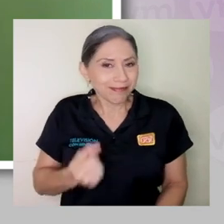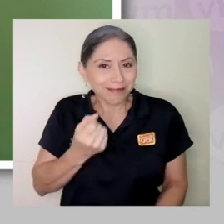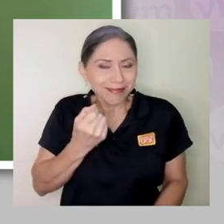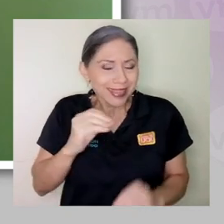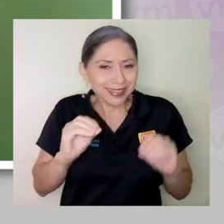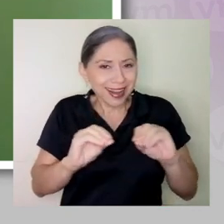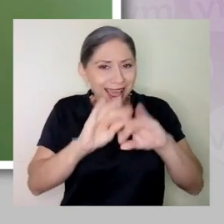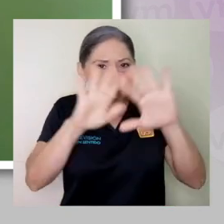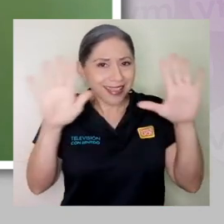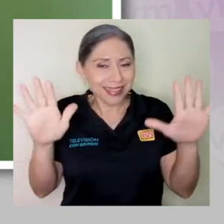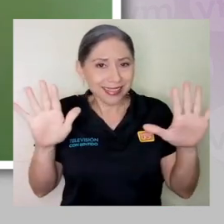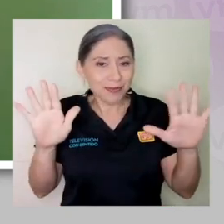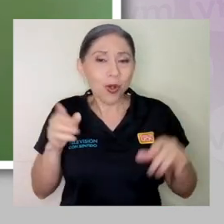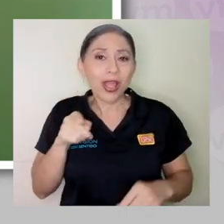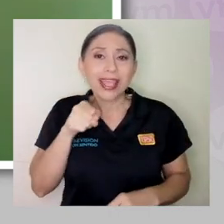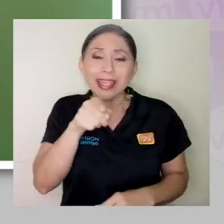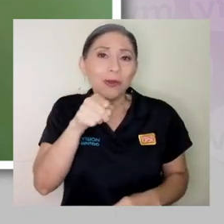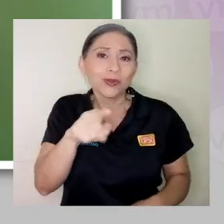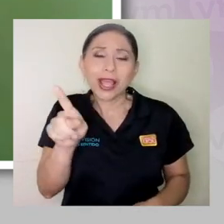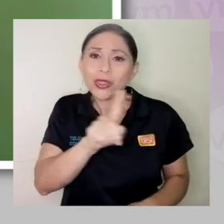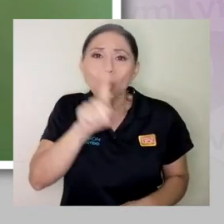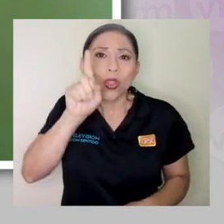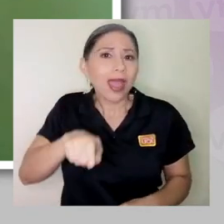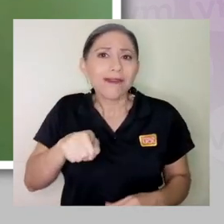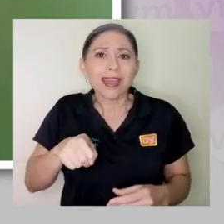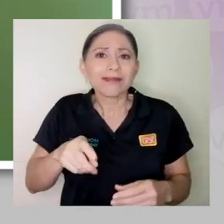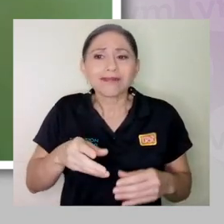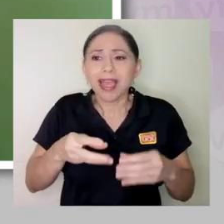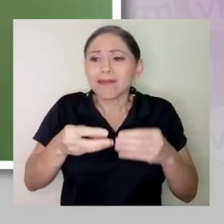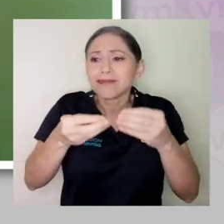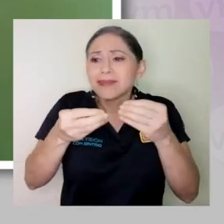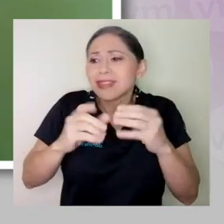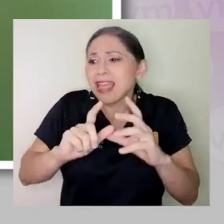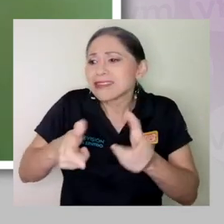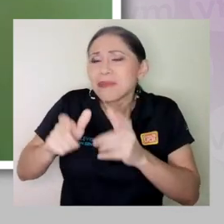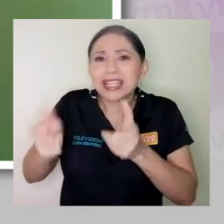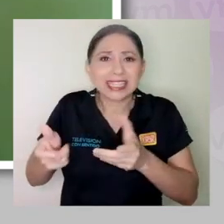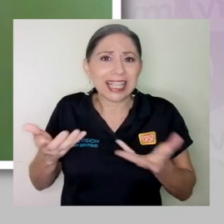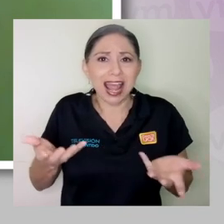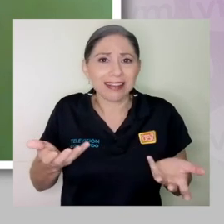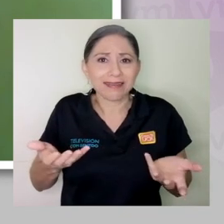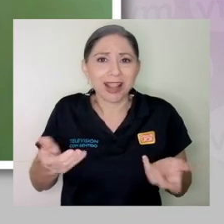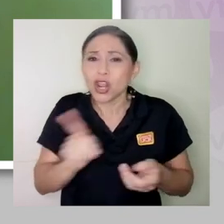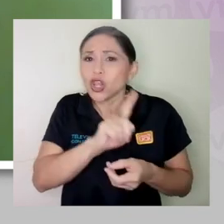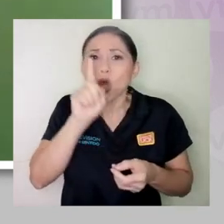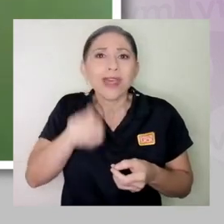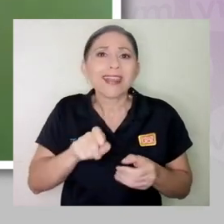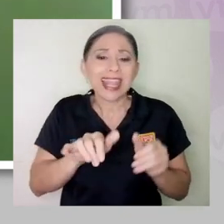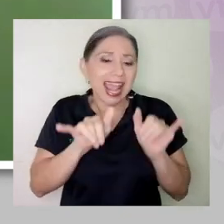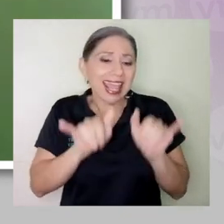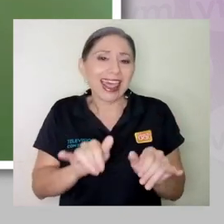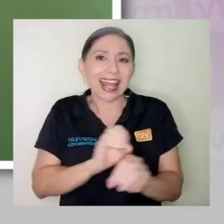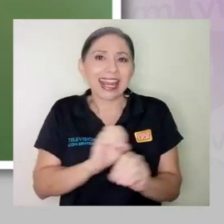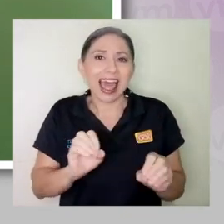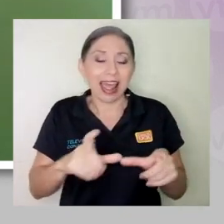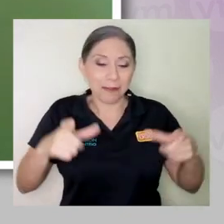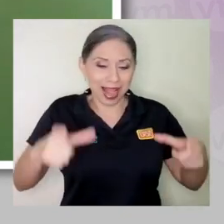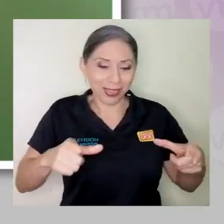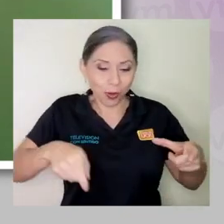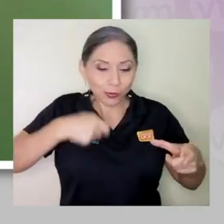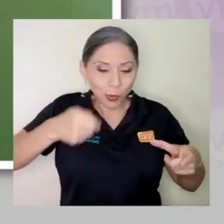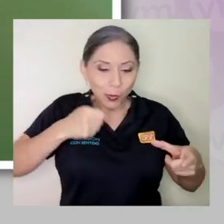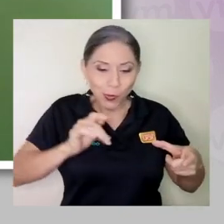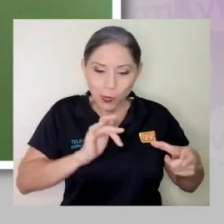es como, es clarísimo que usted no debe desperdiciar, no debería quedar nada en el plato,